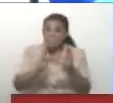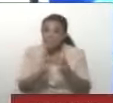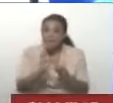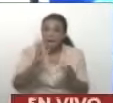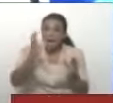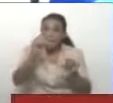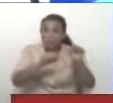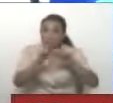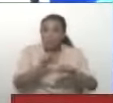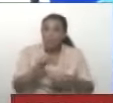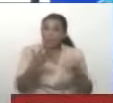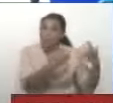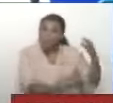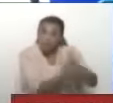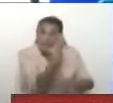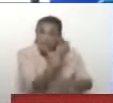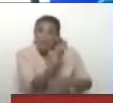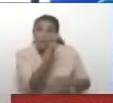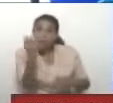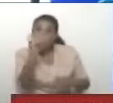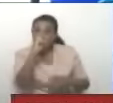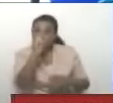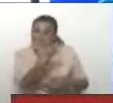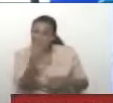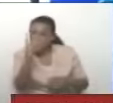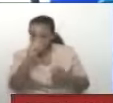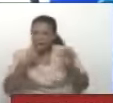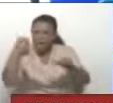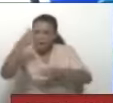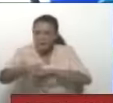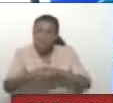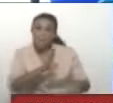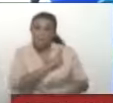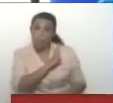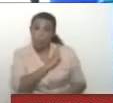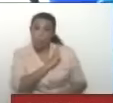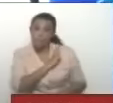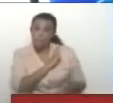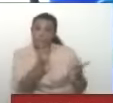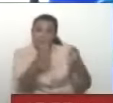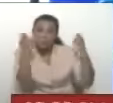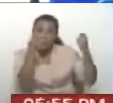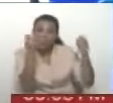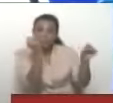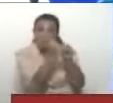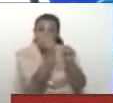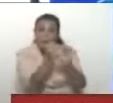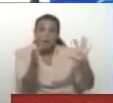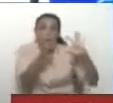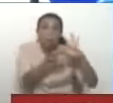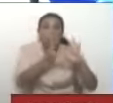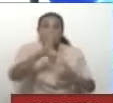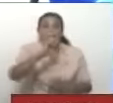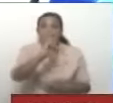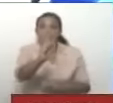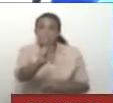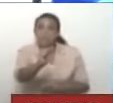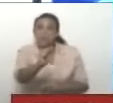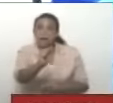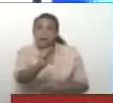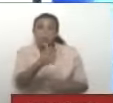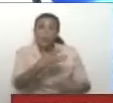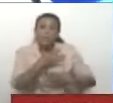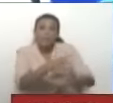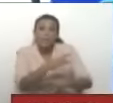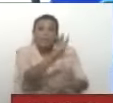por los Estados Unidos hace 40, 50 años y pertenece a la CIA. Trabaja para lo que le